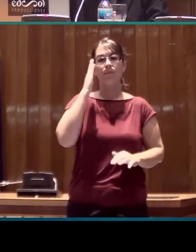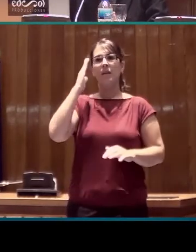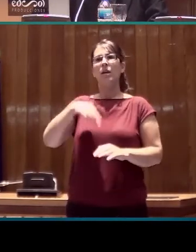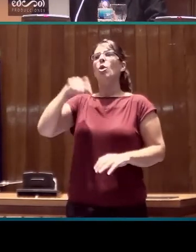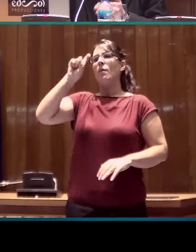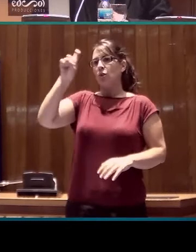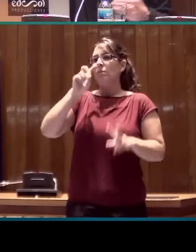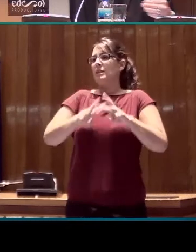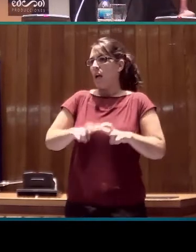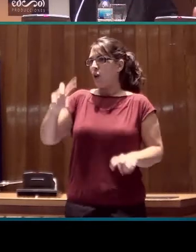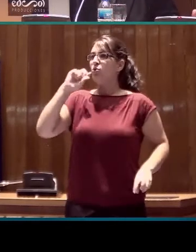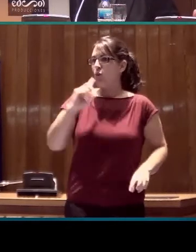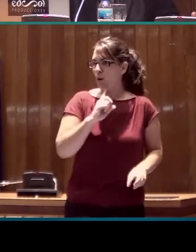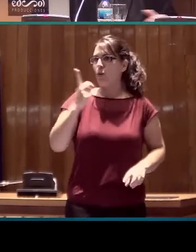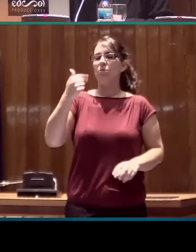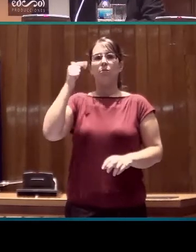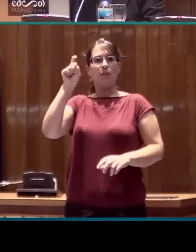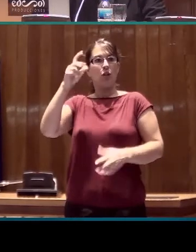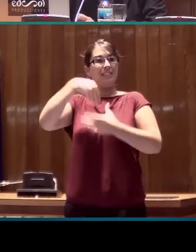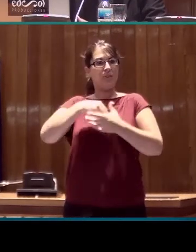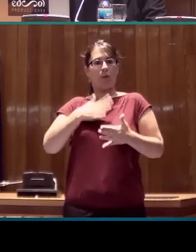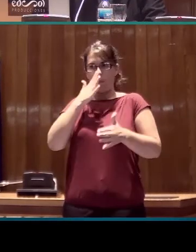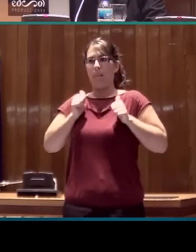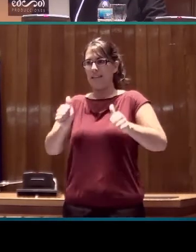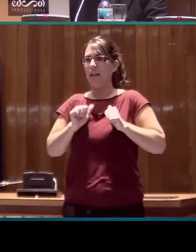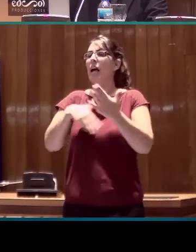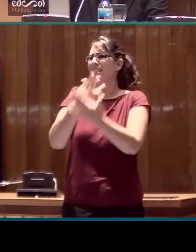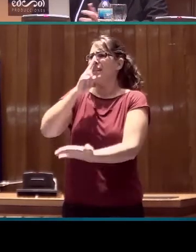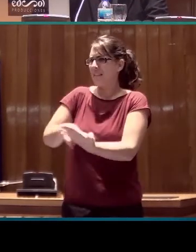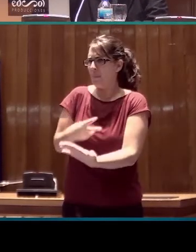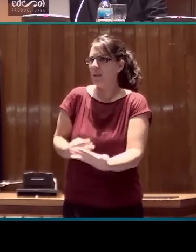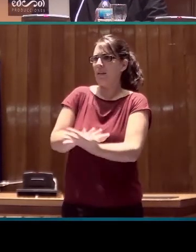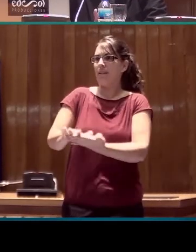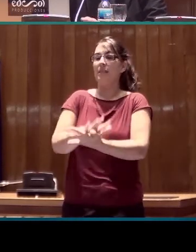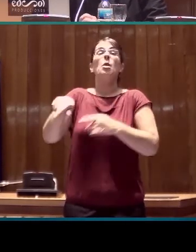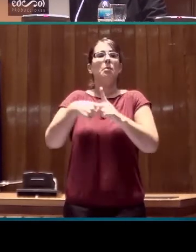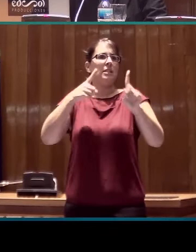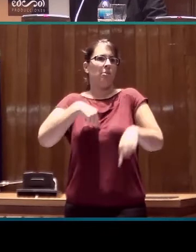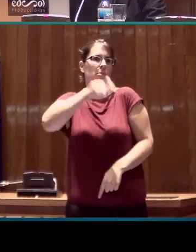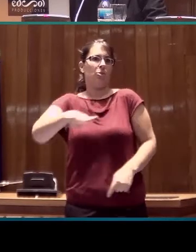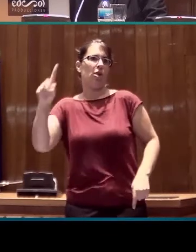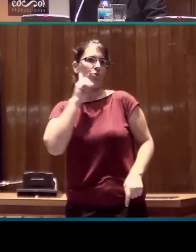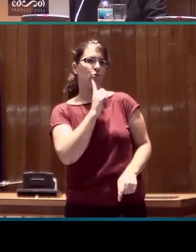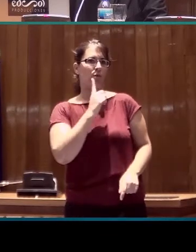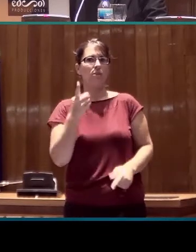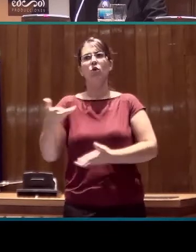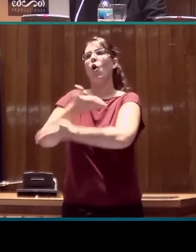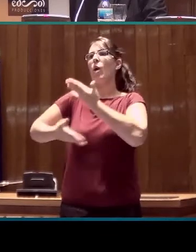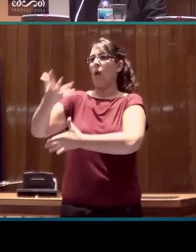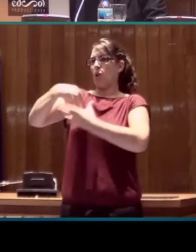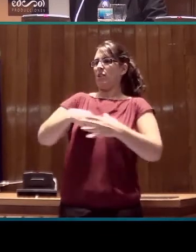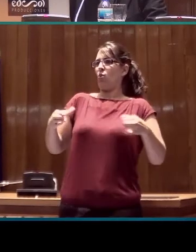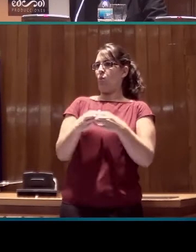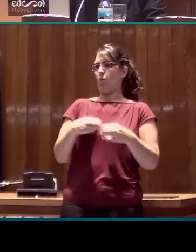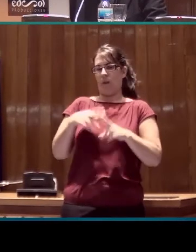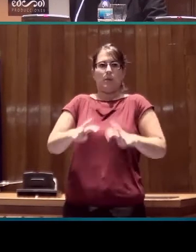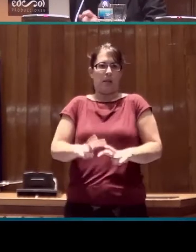investigadores sordos, que son profesores del máster, intérpretes de lengua de signos y personas sordas que están como colaboradores dentro del grupo de investigación.